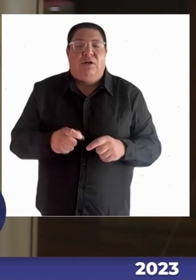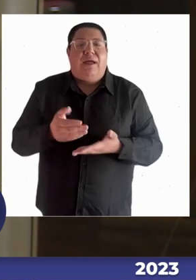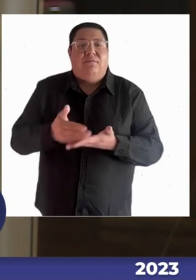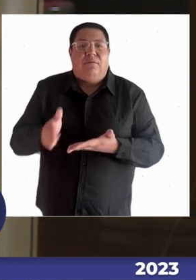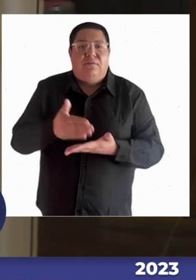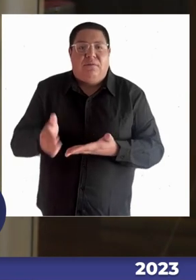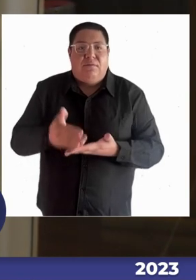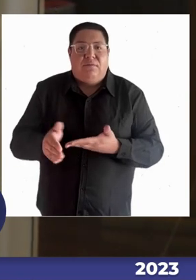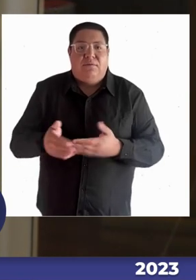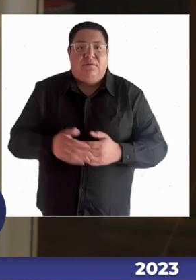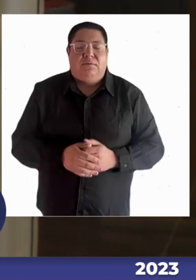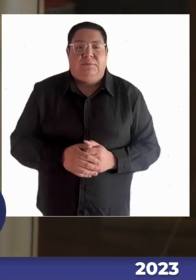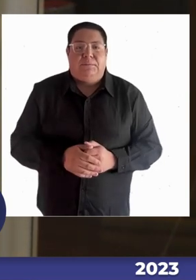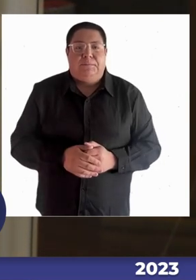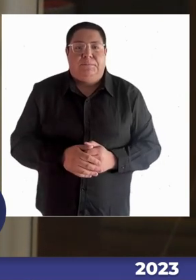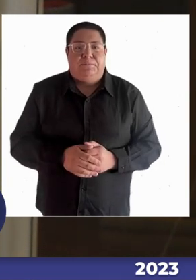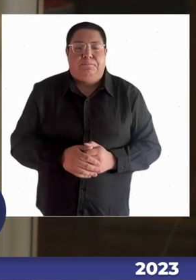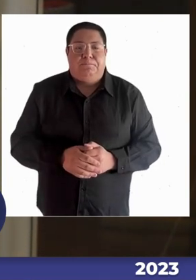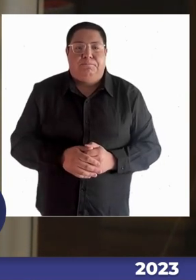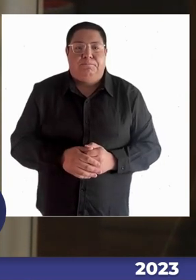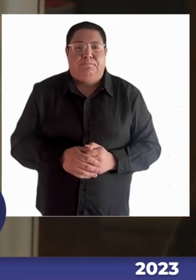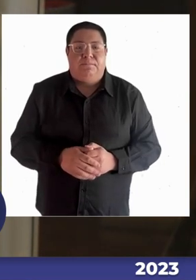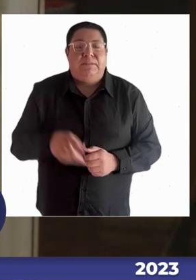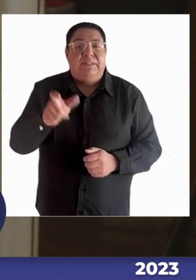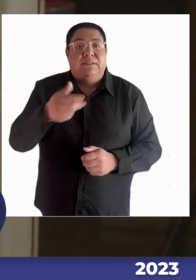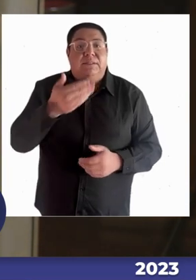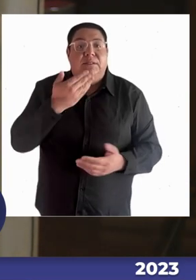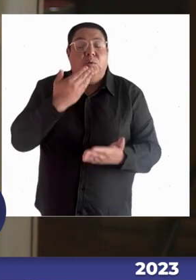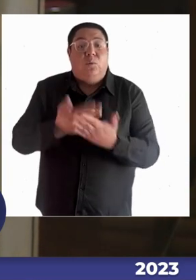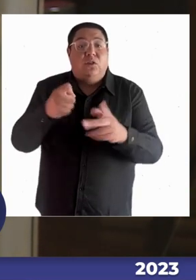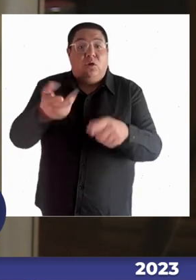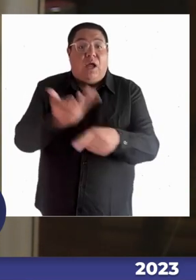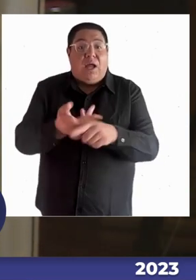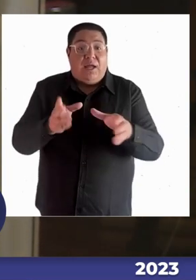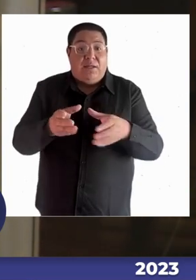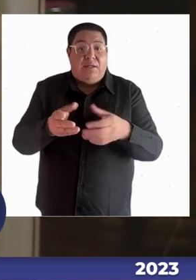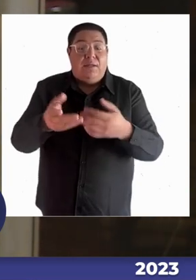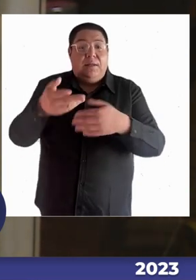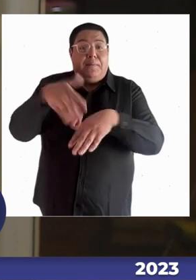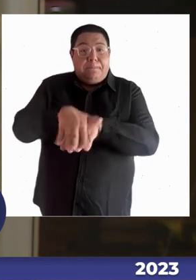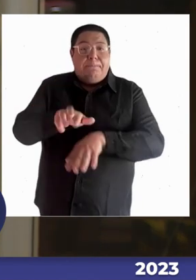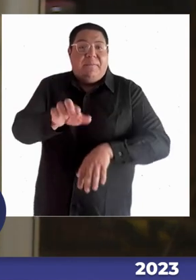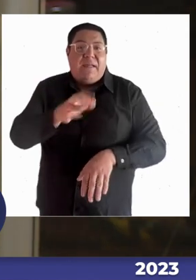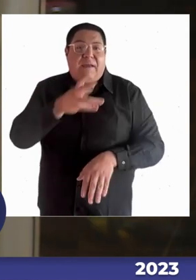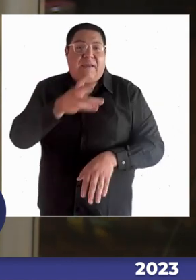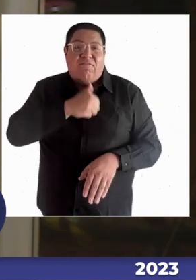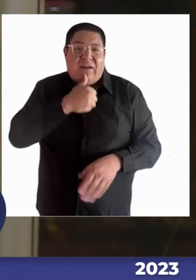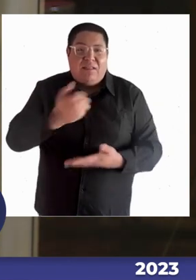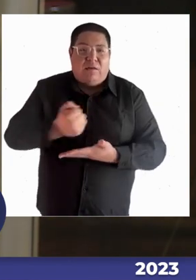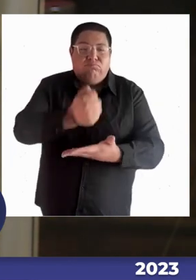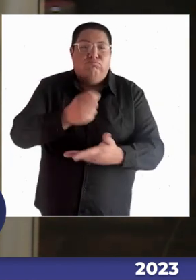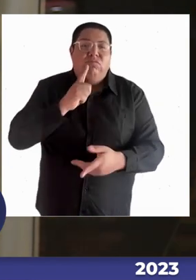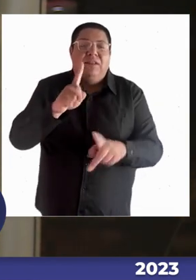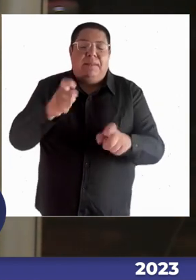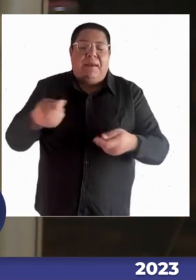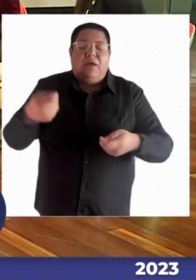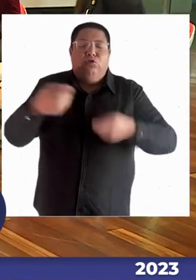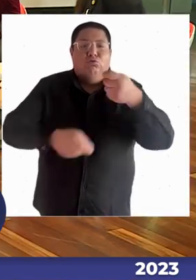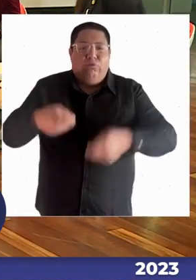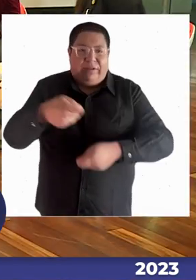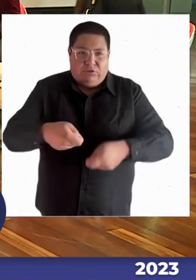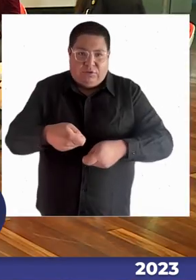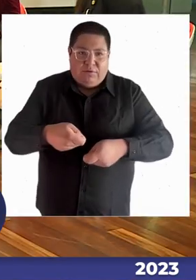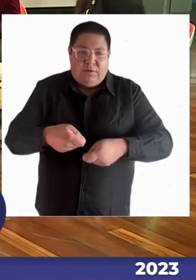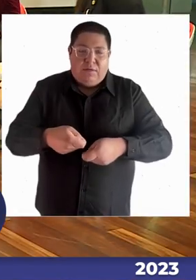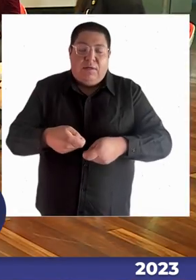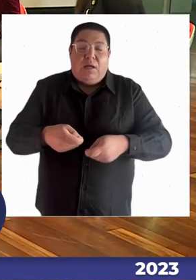también lo mencionó, que tiene que ver con cuando surgen los programas de integración y la falta de los recursos, está el tema de la subvención y quizás, que